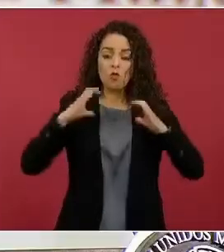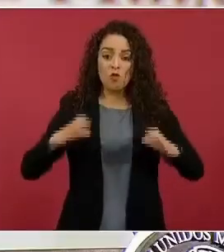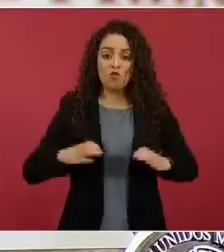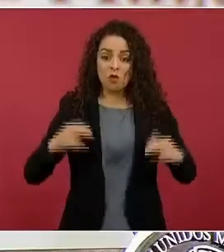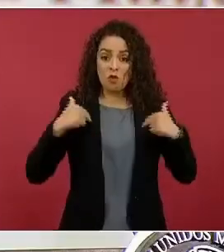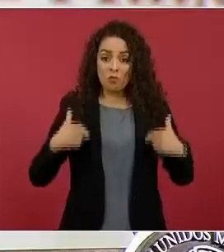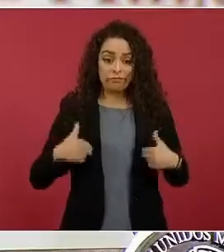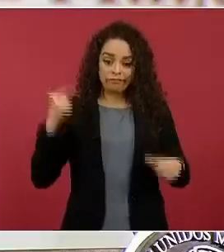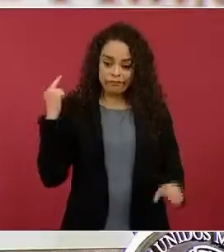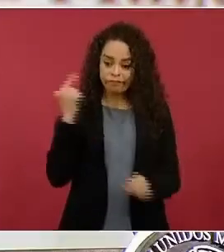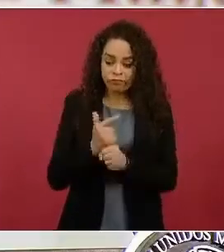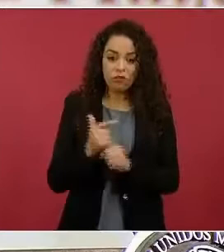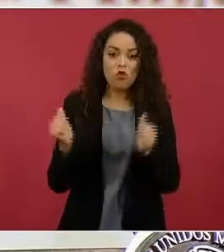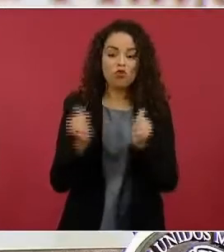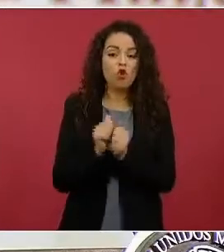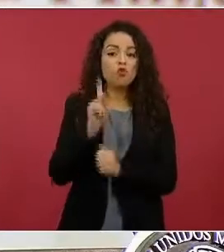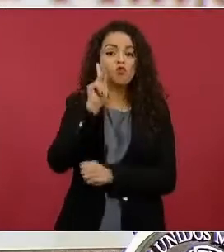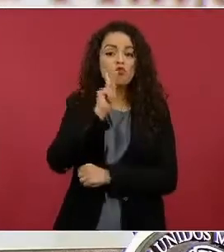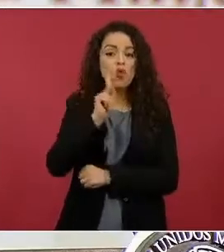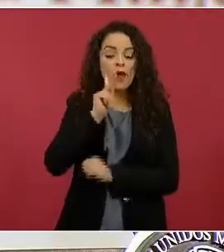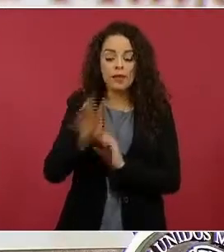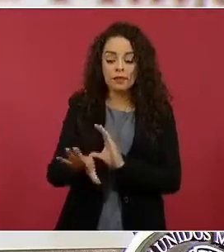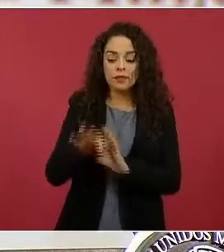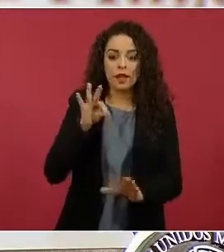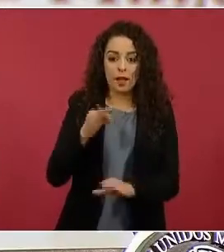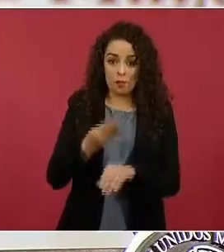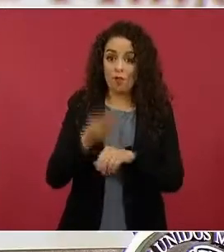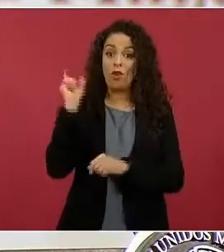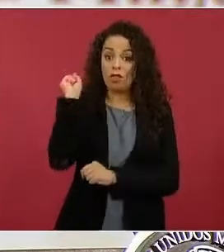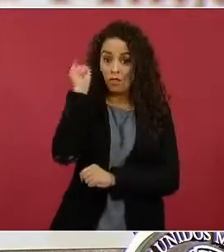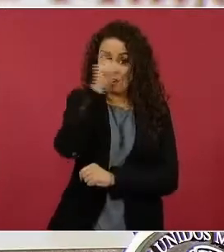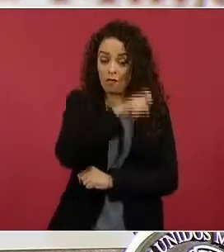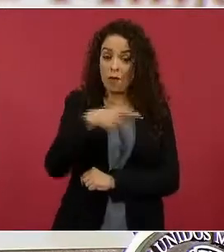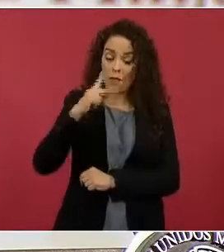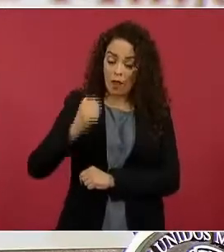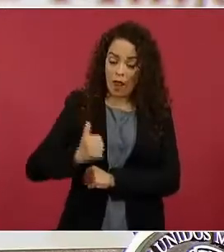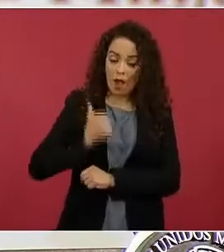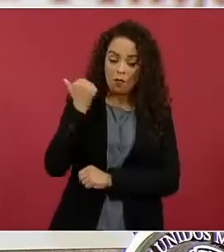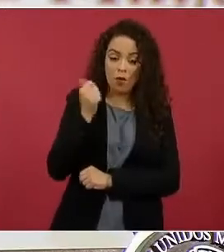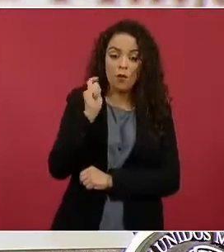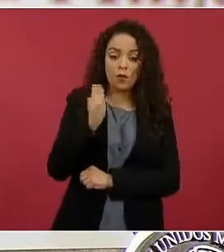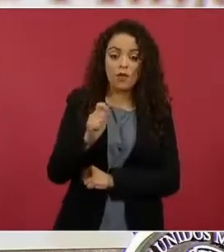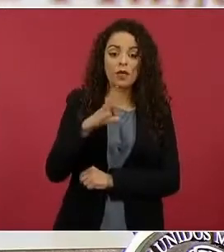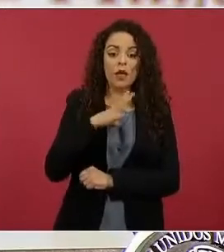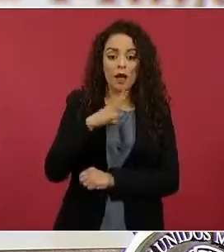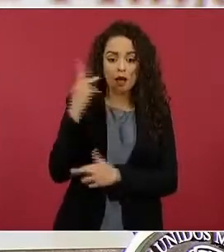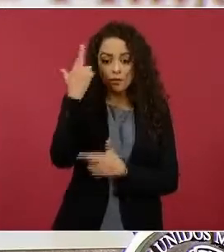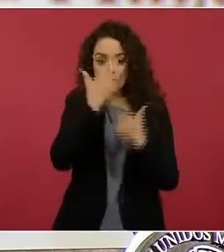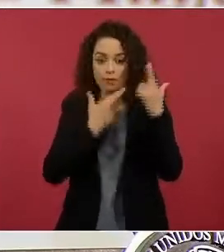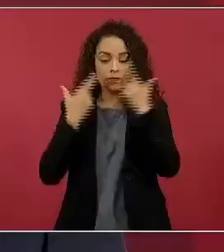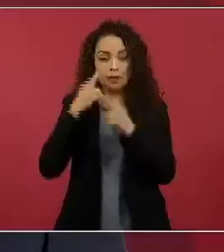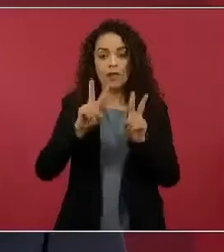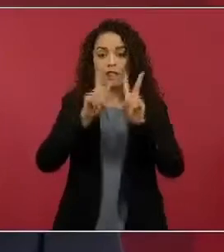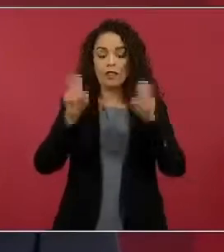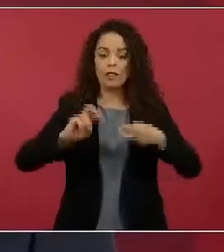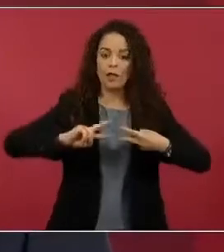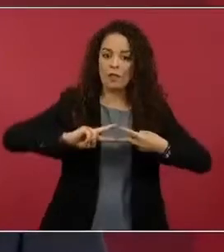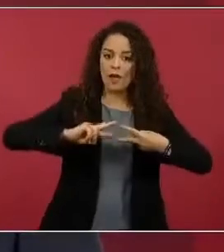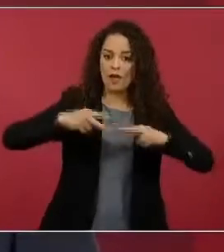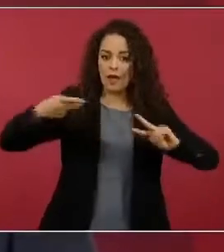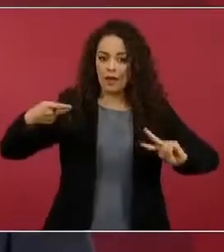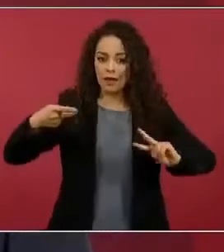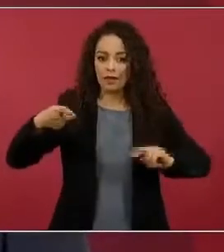partiendo de muestras complejas, aprovechando la capacidad instalada de análisis genético y el